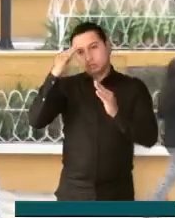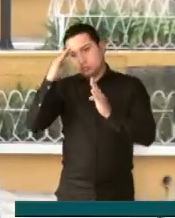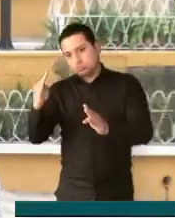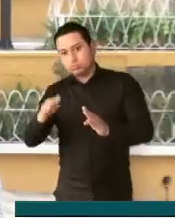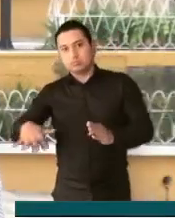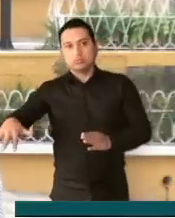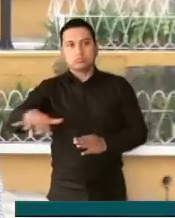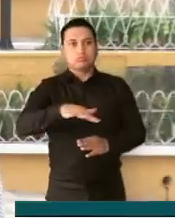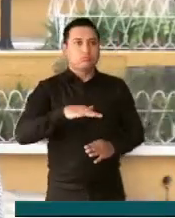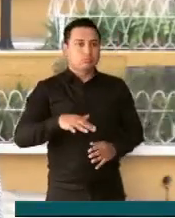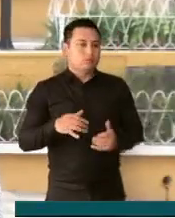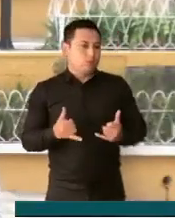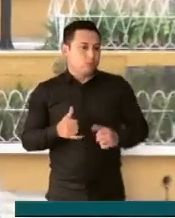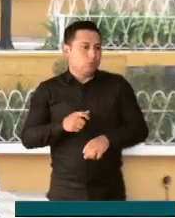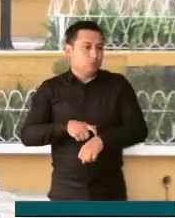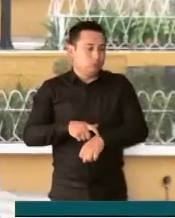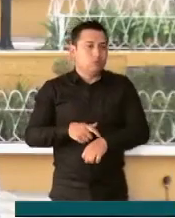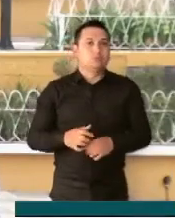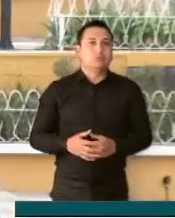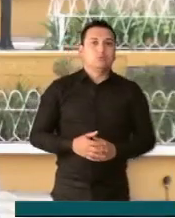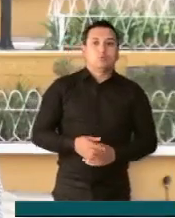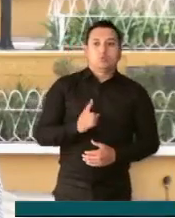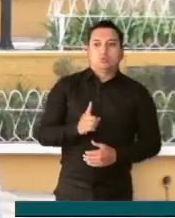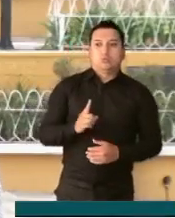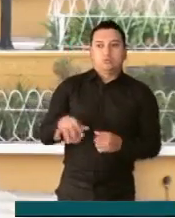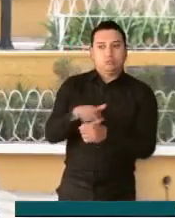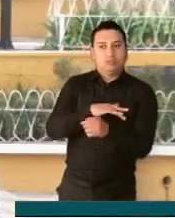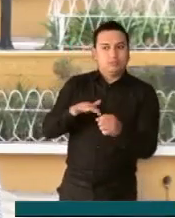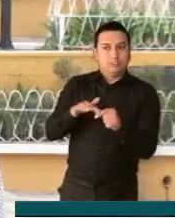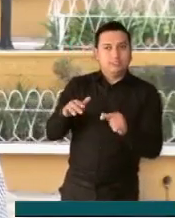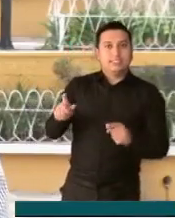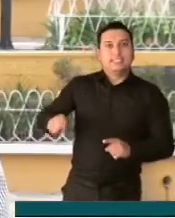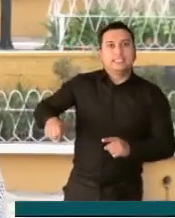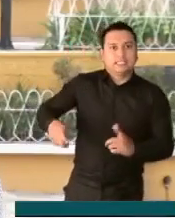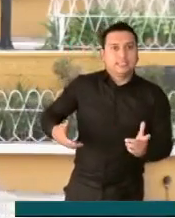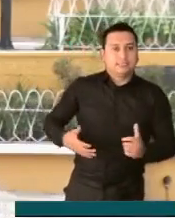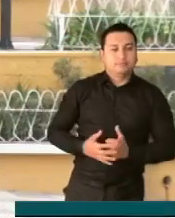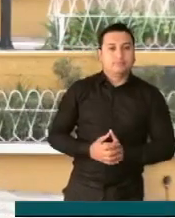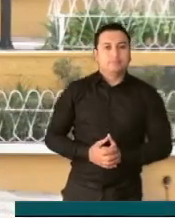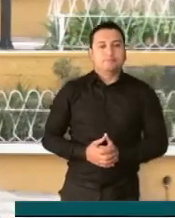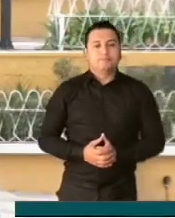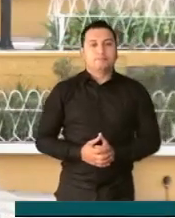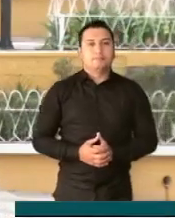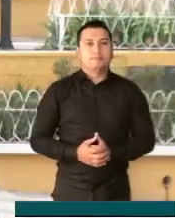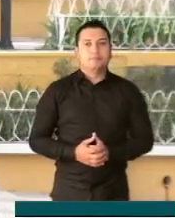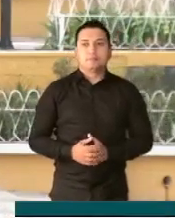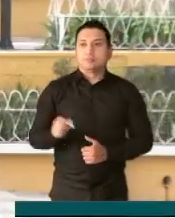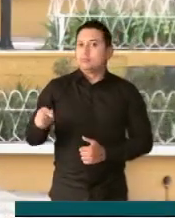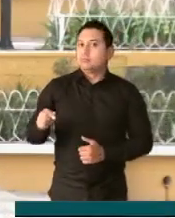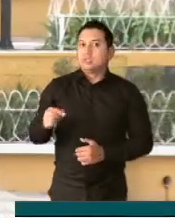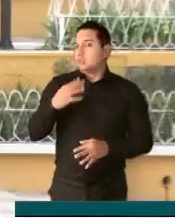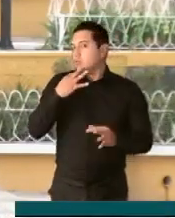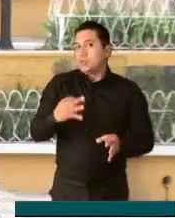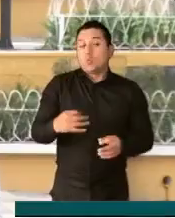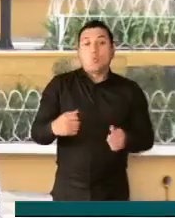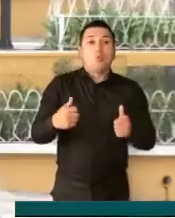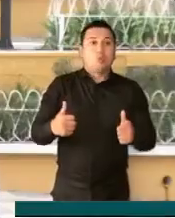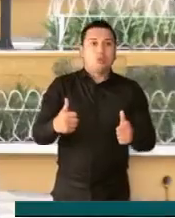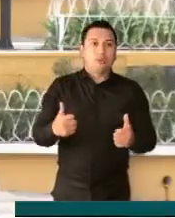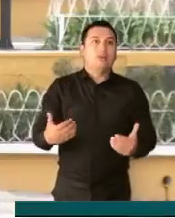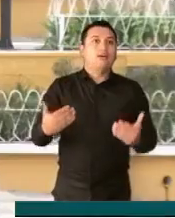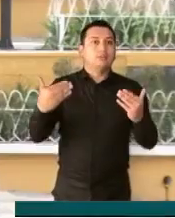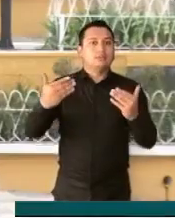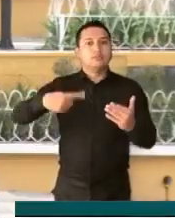en estos momentos por Cundinamarca. En este sentido es algo muy bueno que